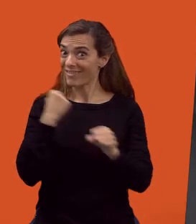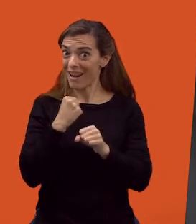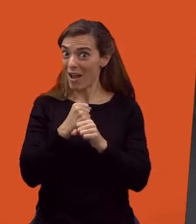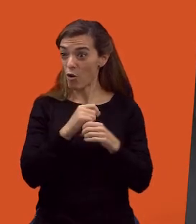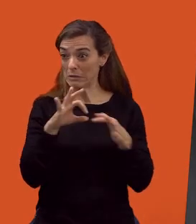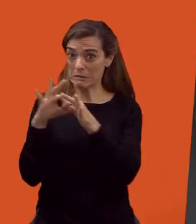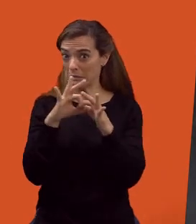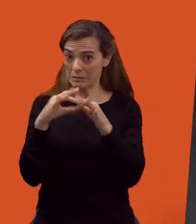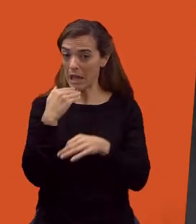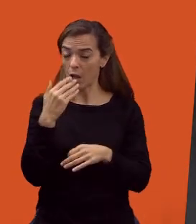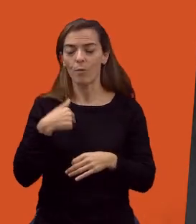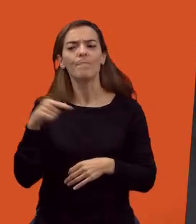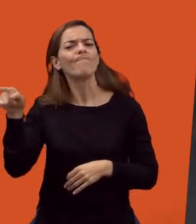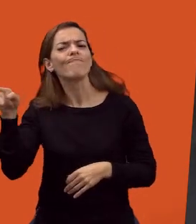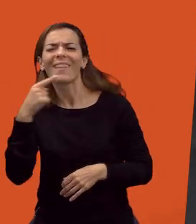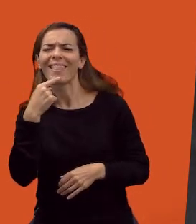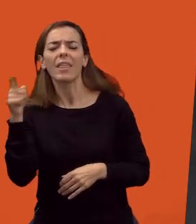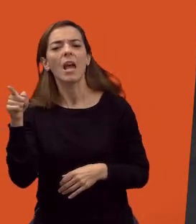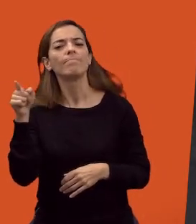él decía que él no veía,